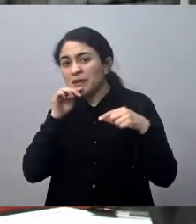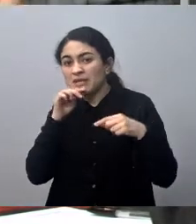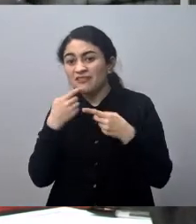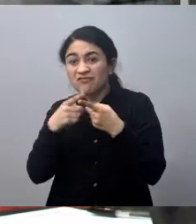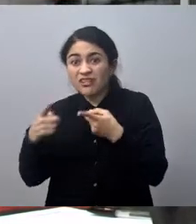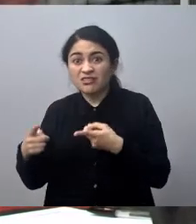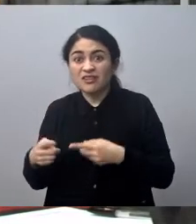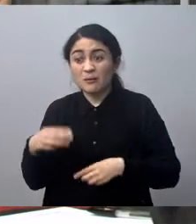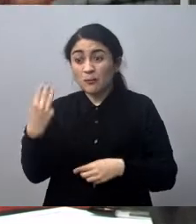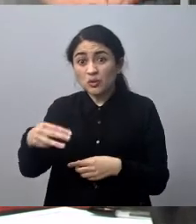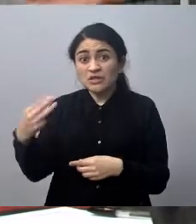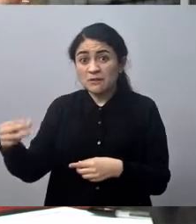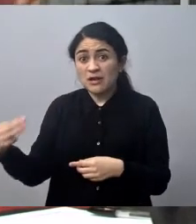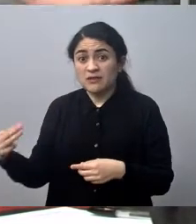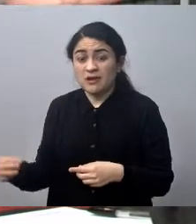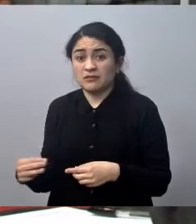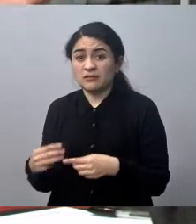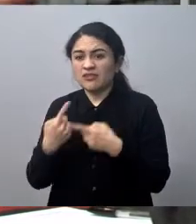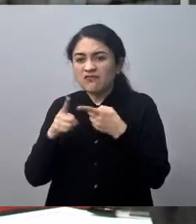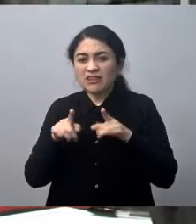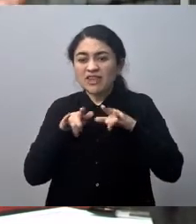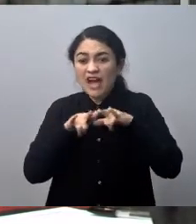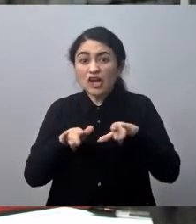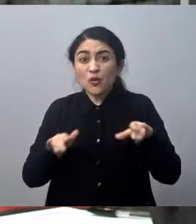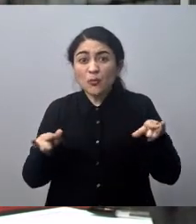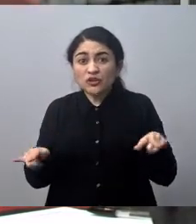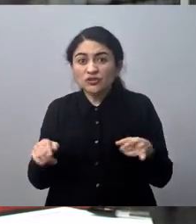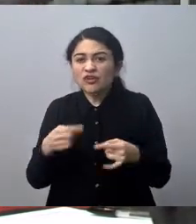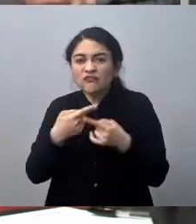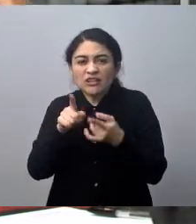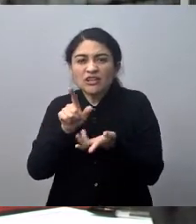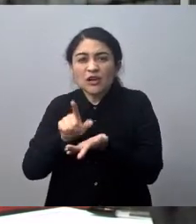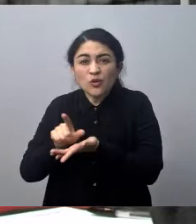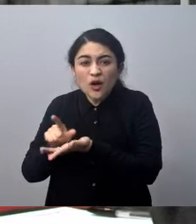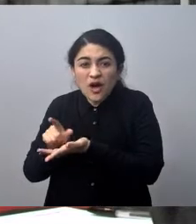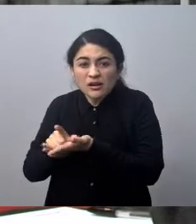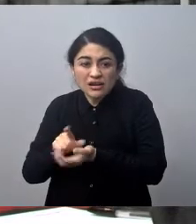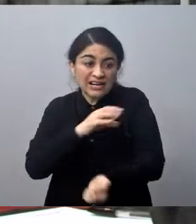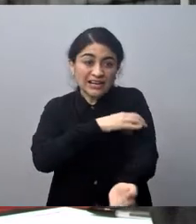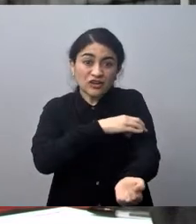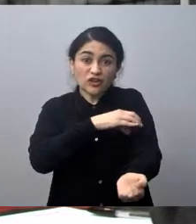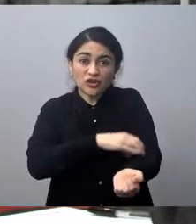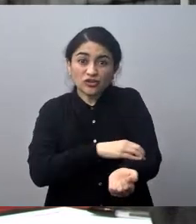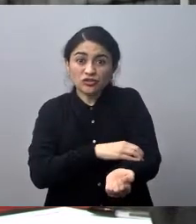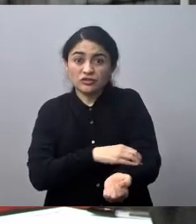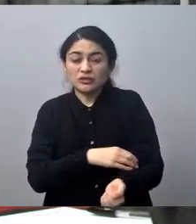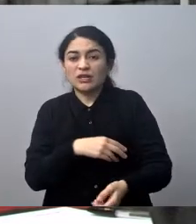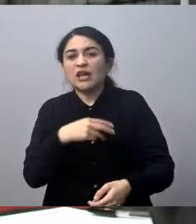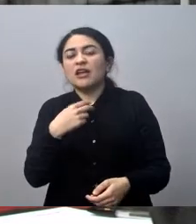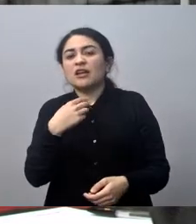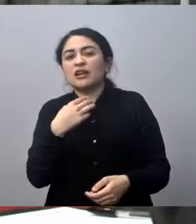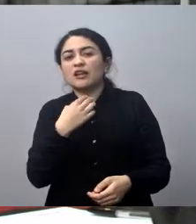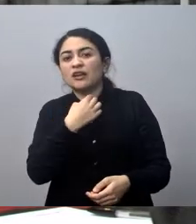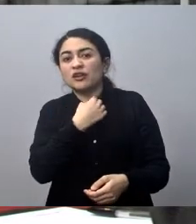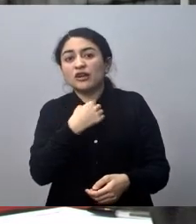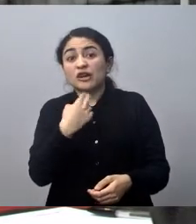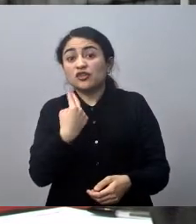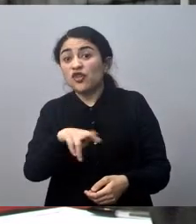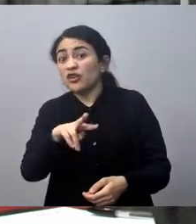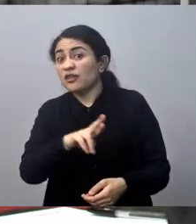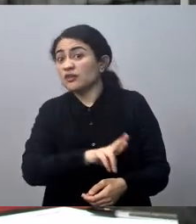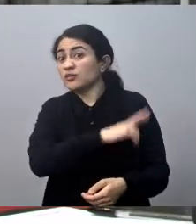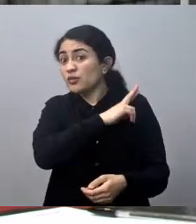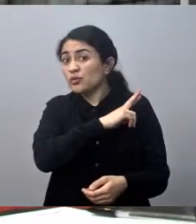hablado con los distintos aeropuertos locales por decirlo así que están en el norte que están en el sur además de Mendoza